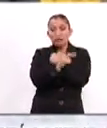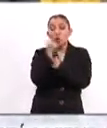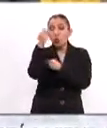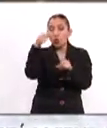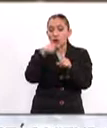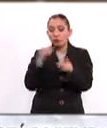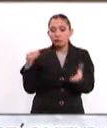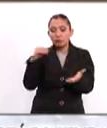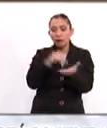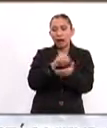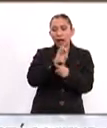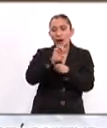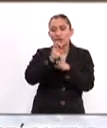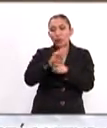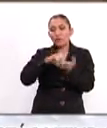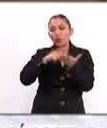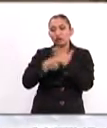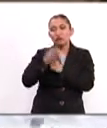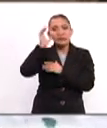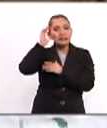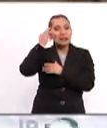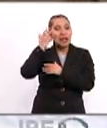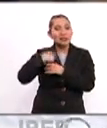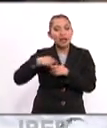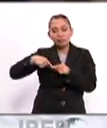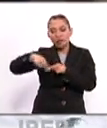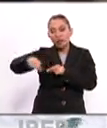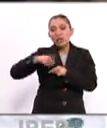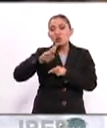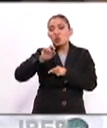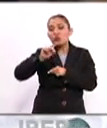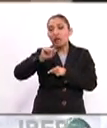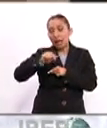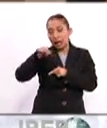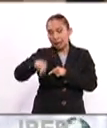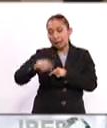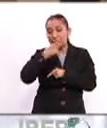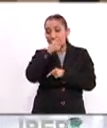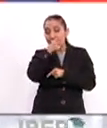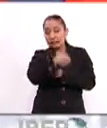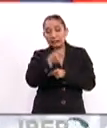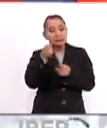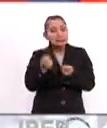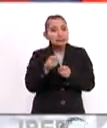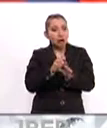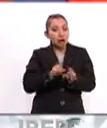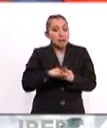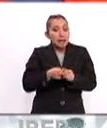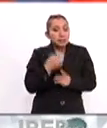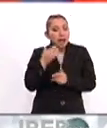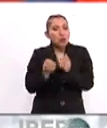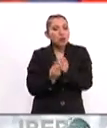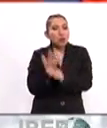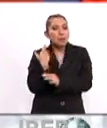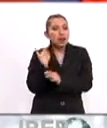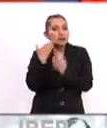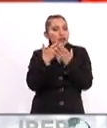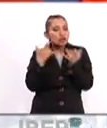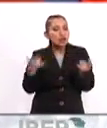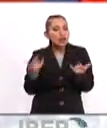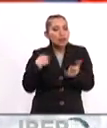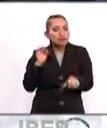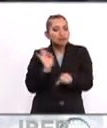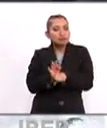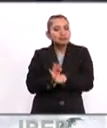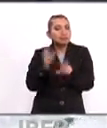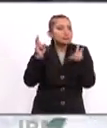entre ellos la incorporación de Ecuador al proyecto China de la Franja y la Ruta. Destacaron que esto constituye el comienzo de un nuevo capítulo donde se